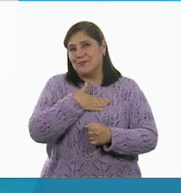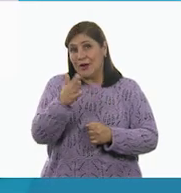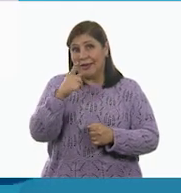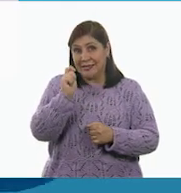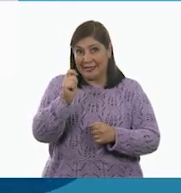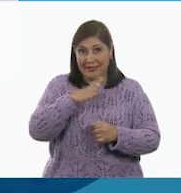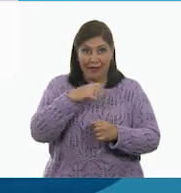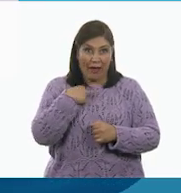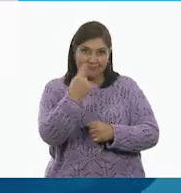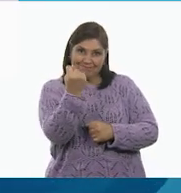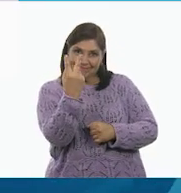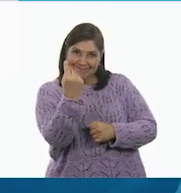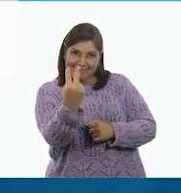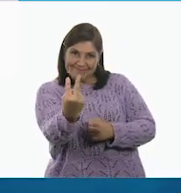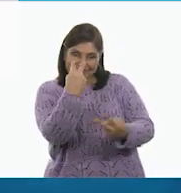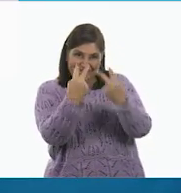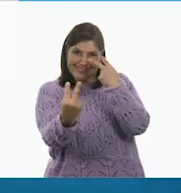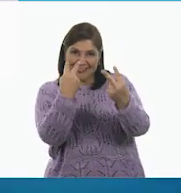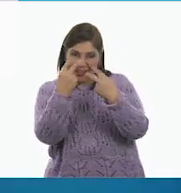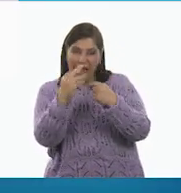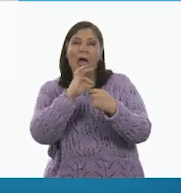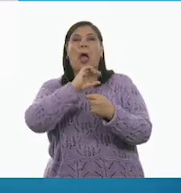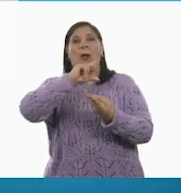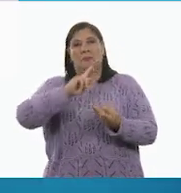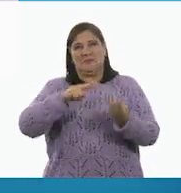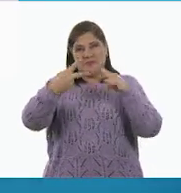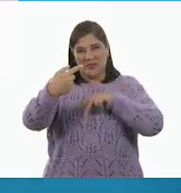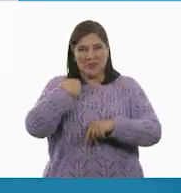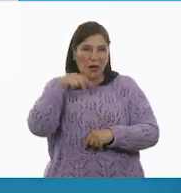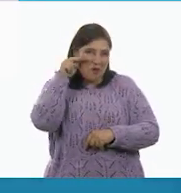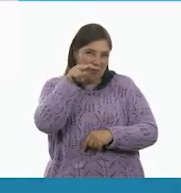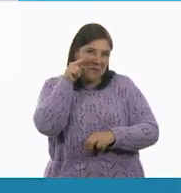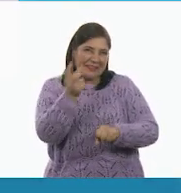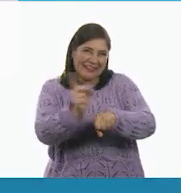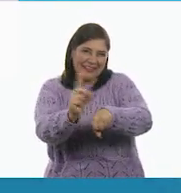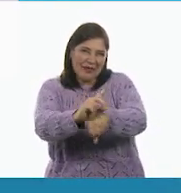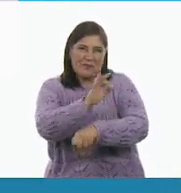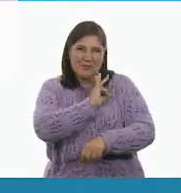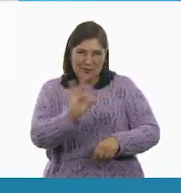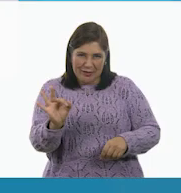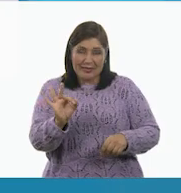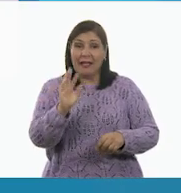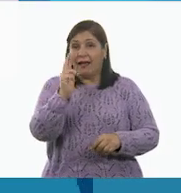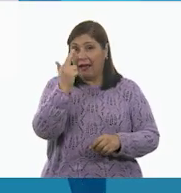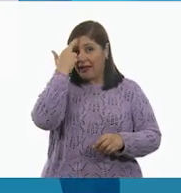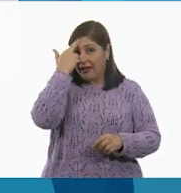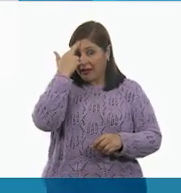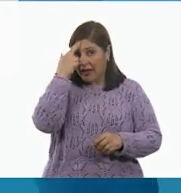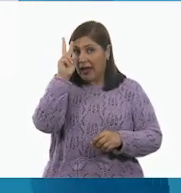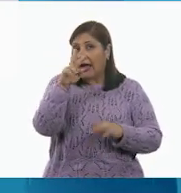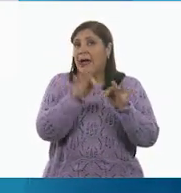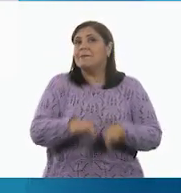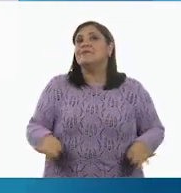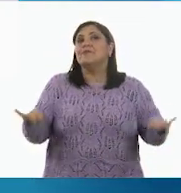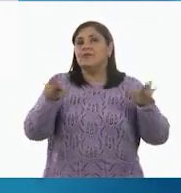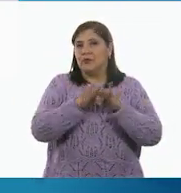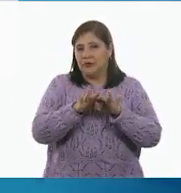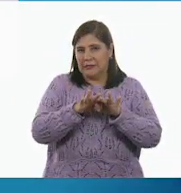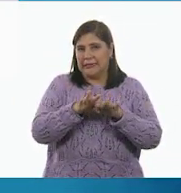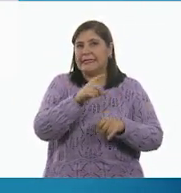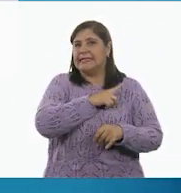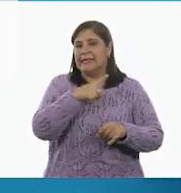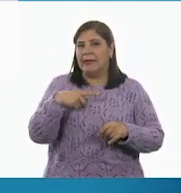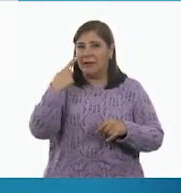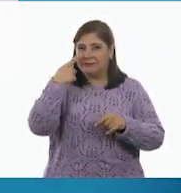que salgo en la tele! Así los puedo ver todos los días. Recuerden que es importante seguir